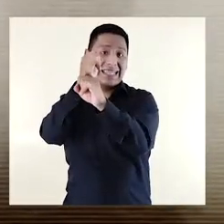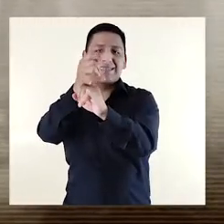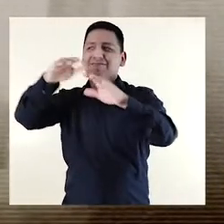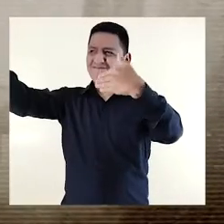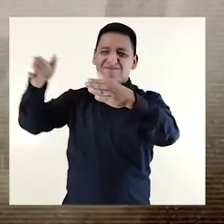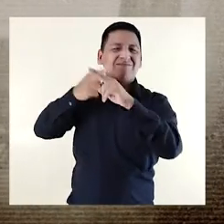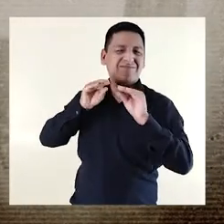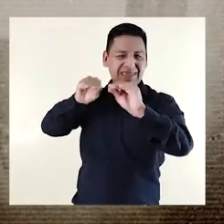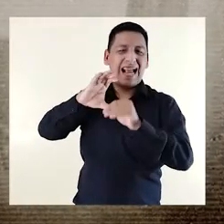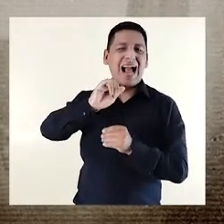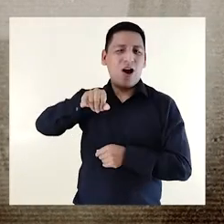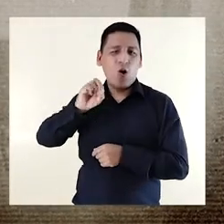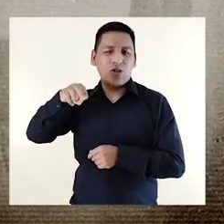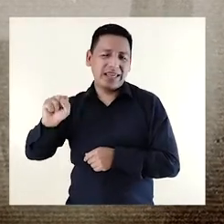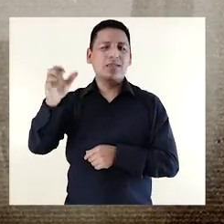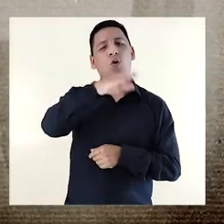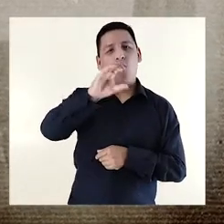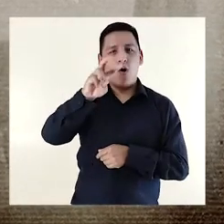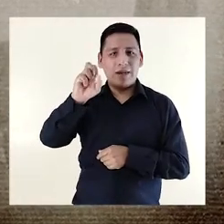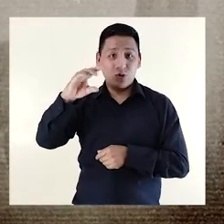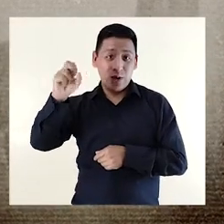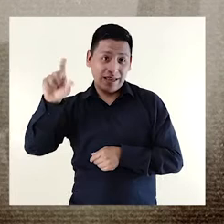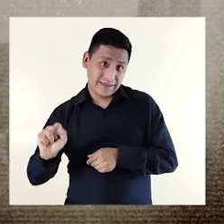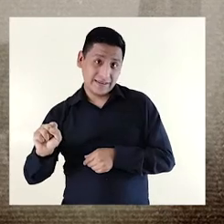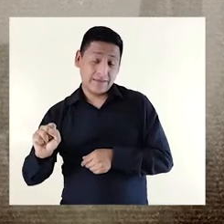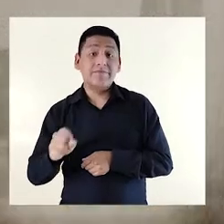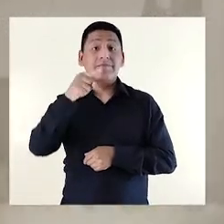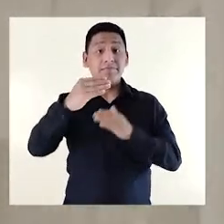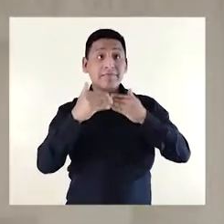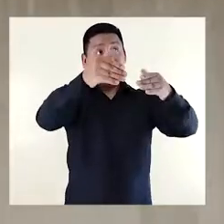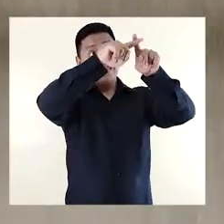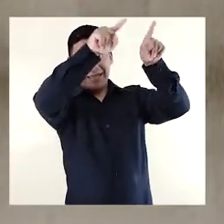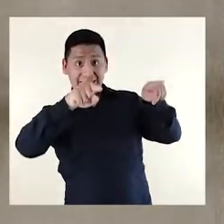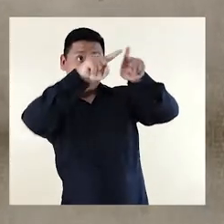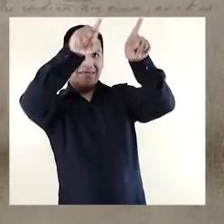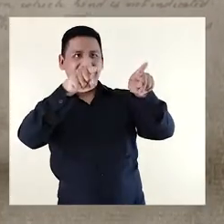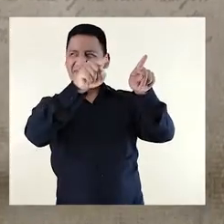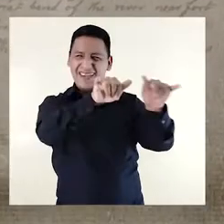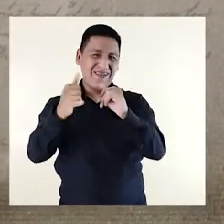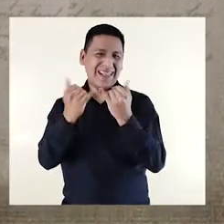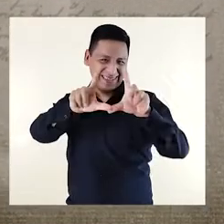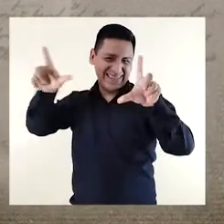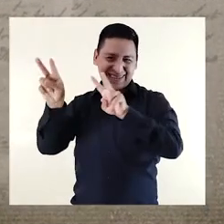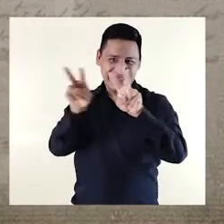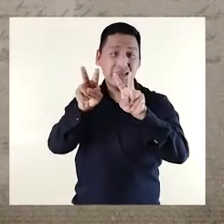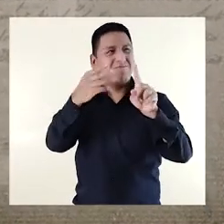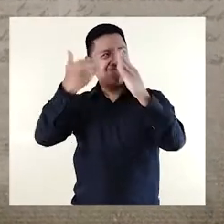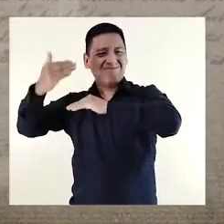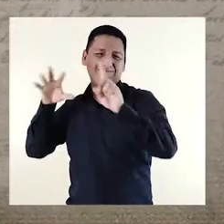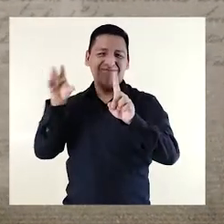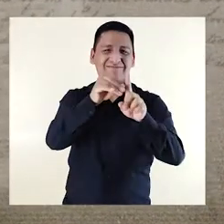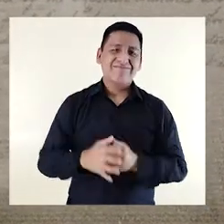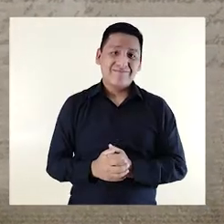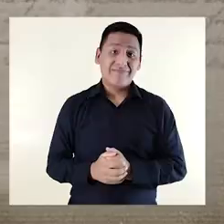llamados cajones y covachuelas. En los otros dos frentes de la plaza se encontraban arquerías, tal como las de ahora que son repeticiones de